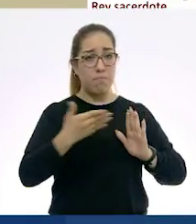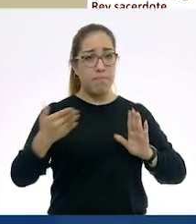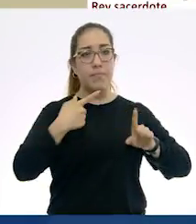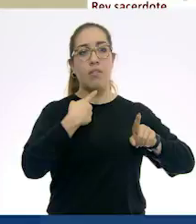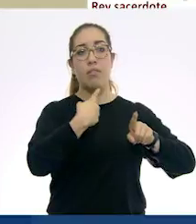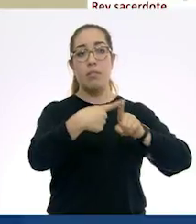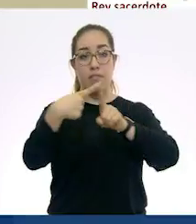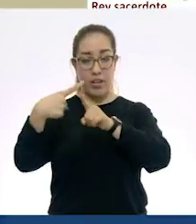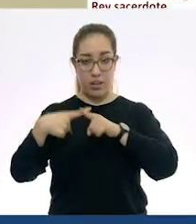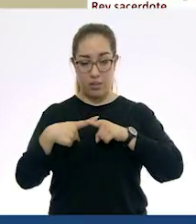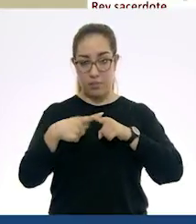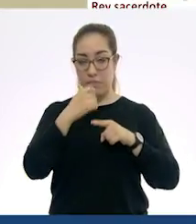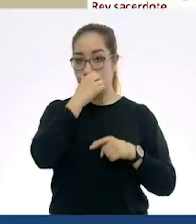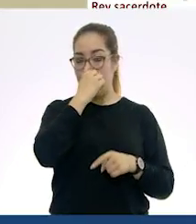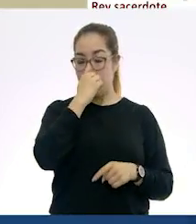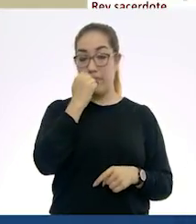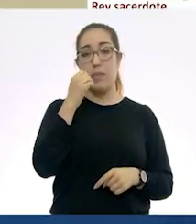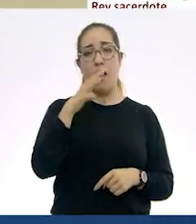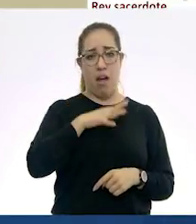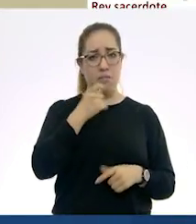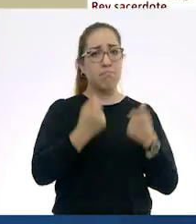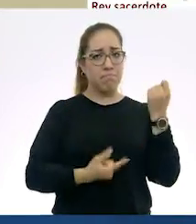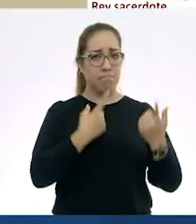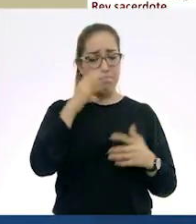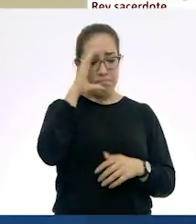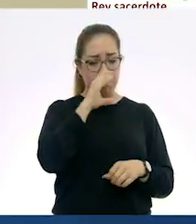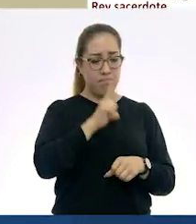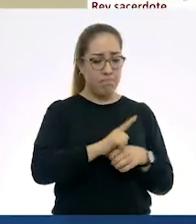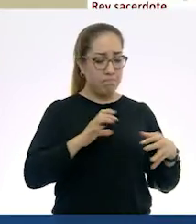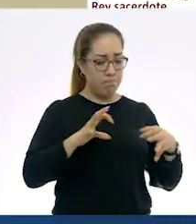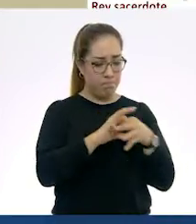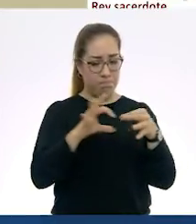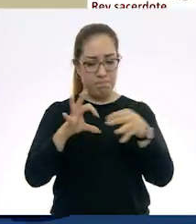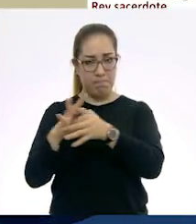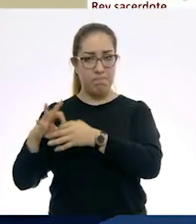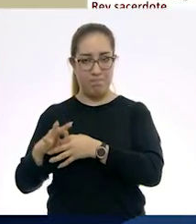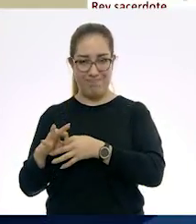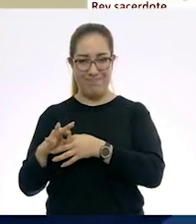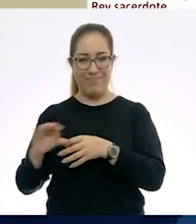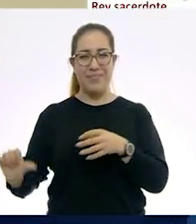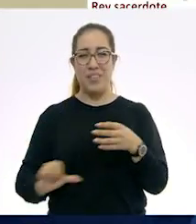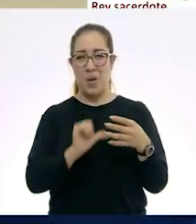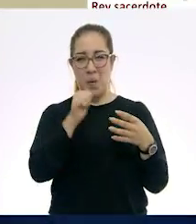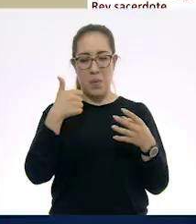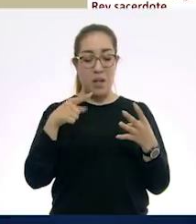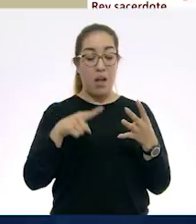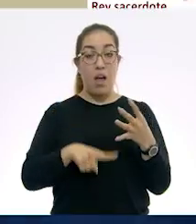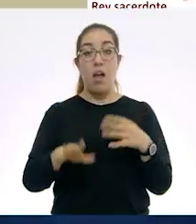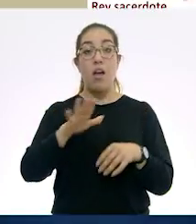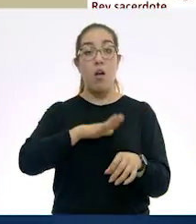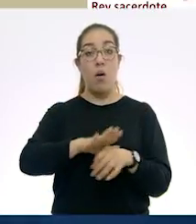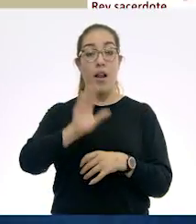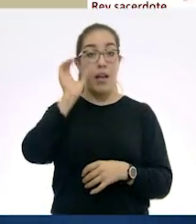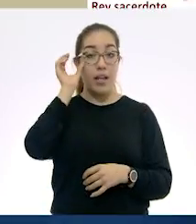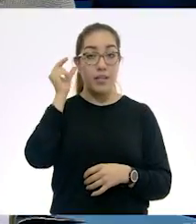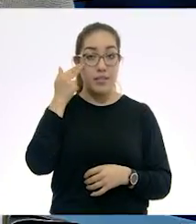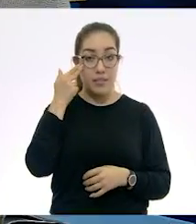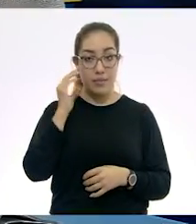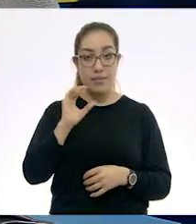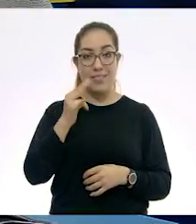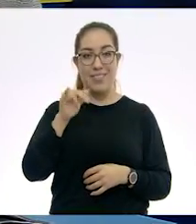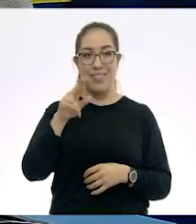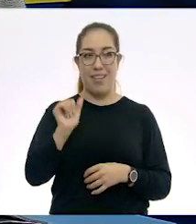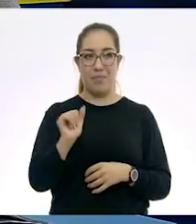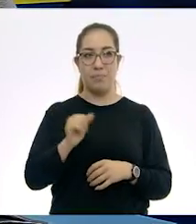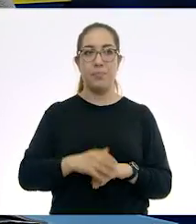después, tienen algunos puntos en común. Y finalmente hablamos de China. Y